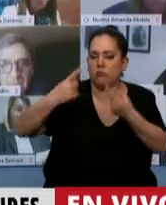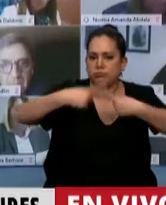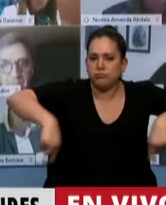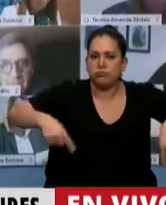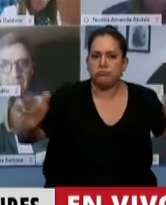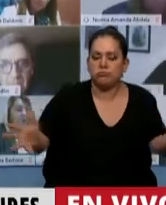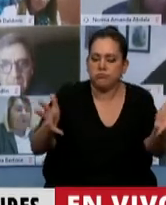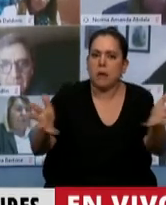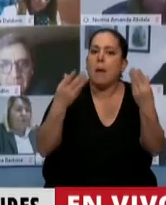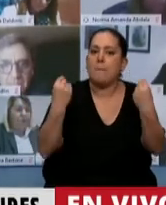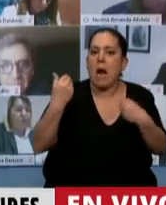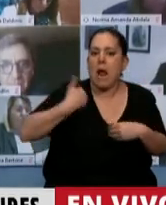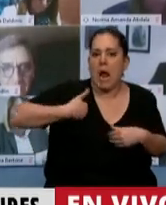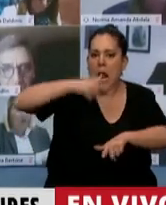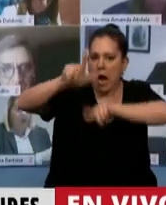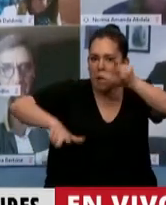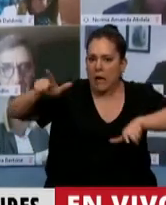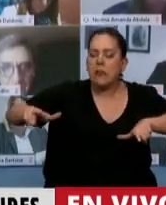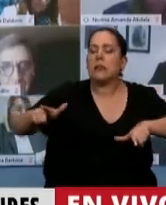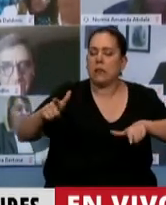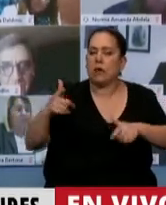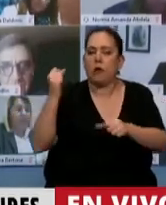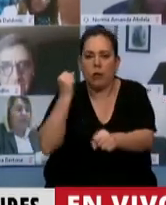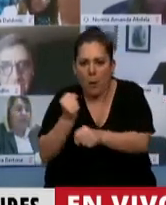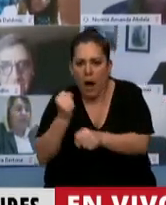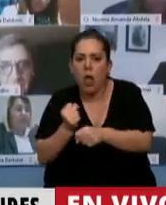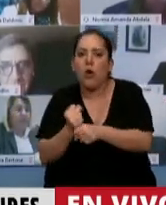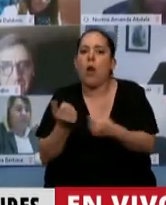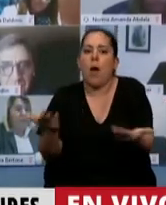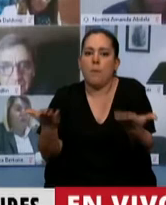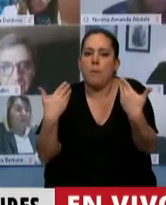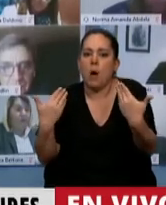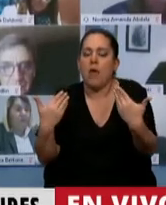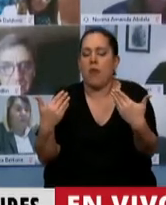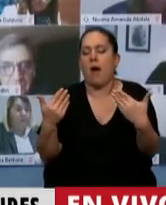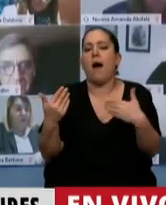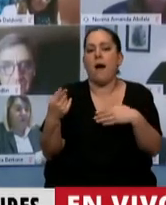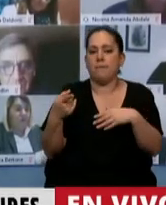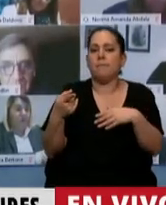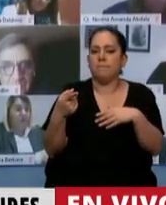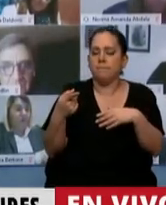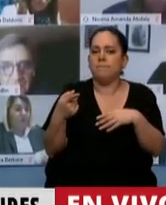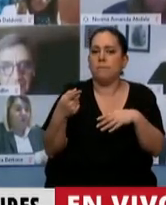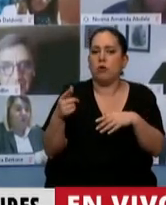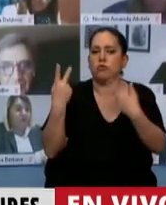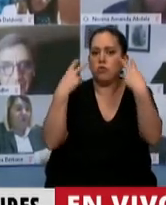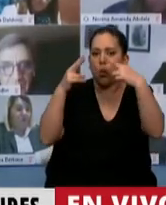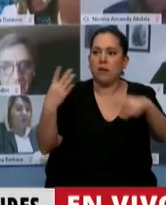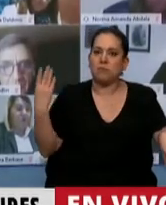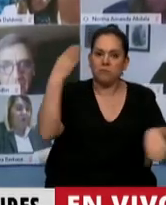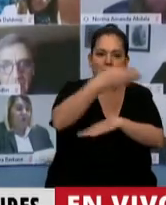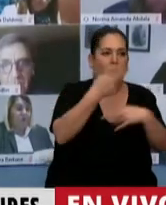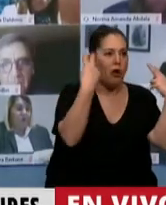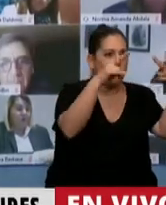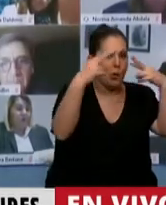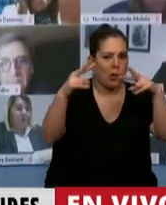la población mayoritariamente trabajadora y demás pueda acceder al turismo y